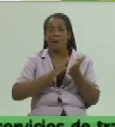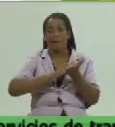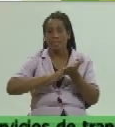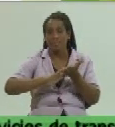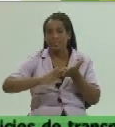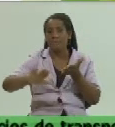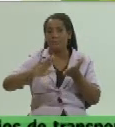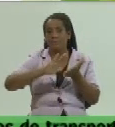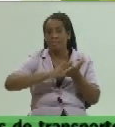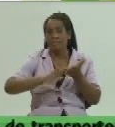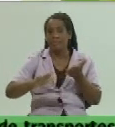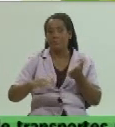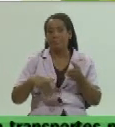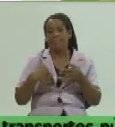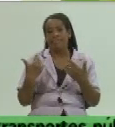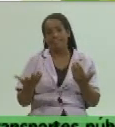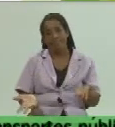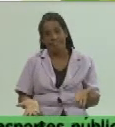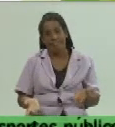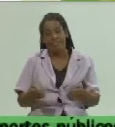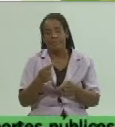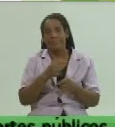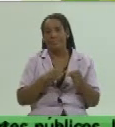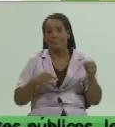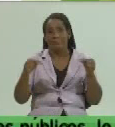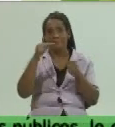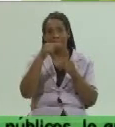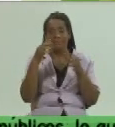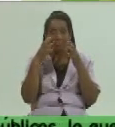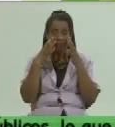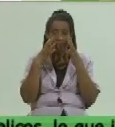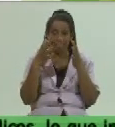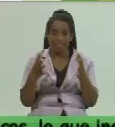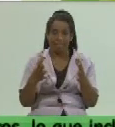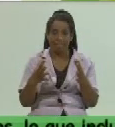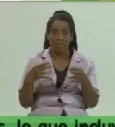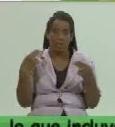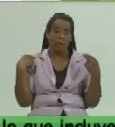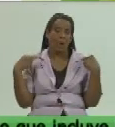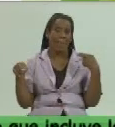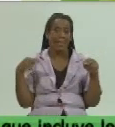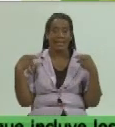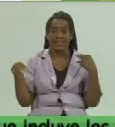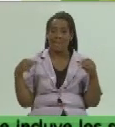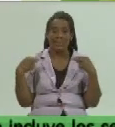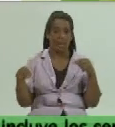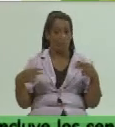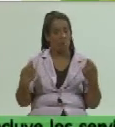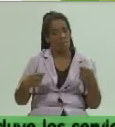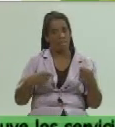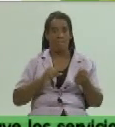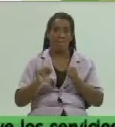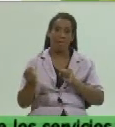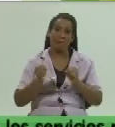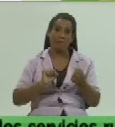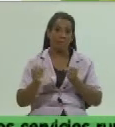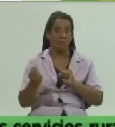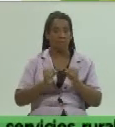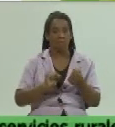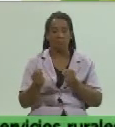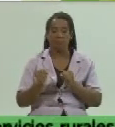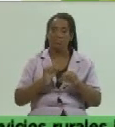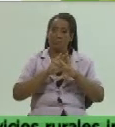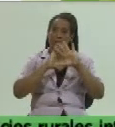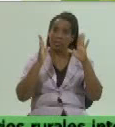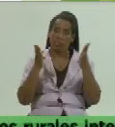consecuencias de las contravenciones fundamentalmente está relacionado con los administrativos que tienen que controlar ejercer el control de toda